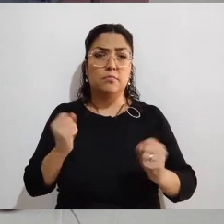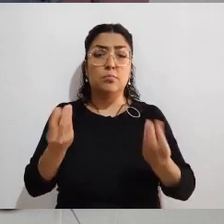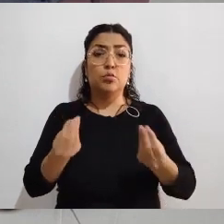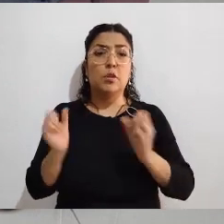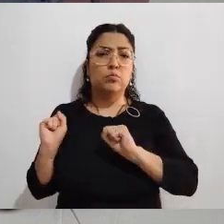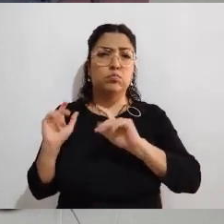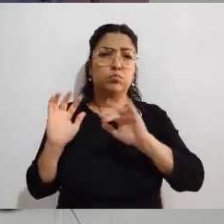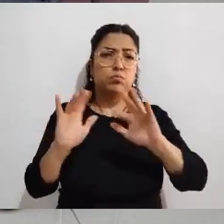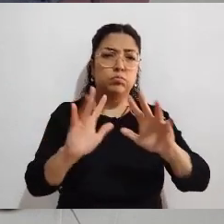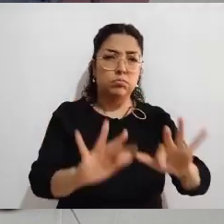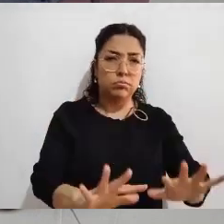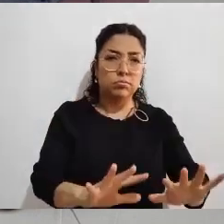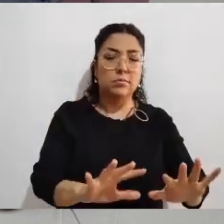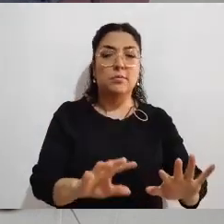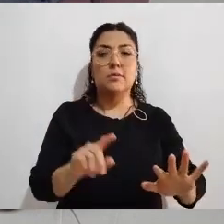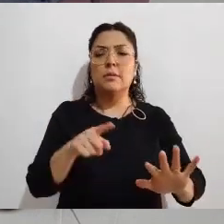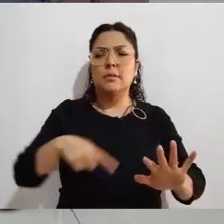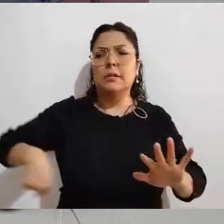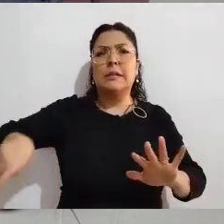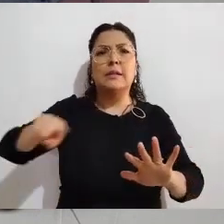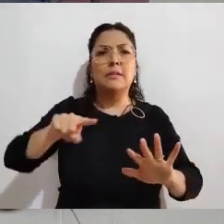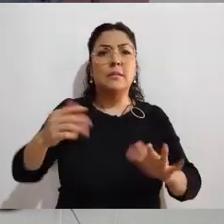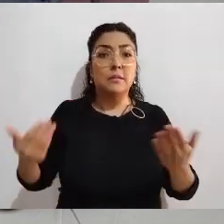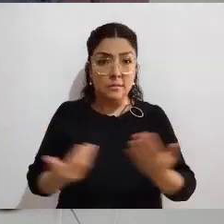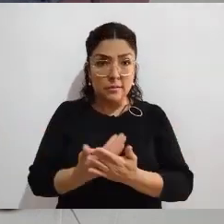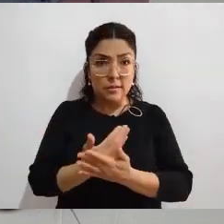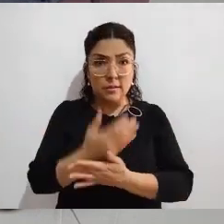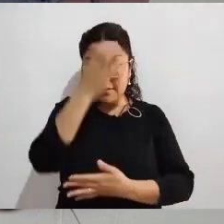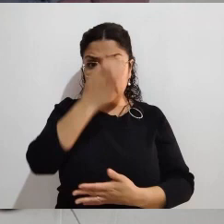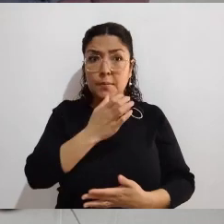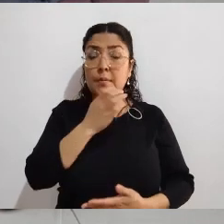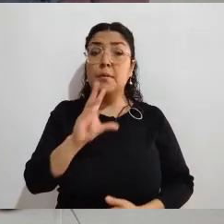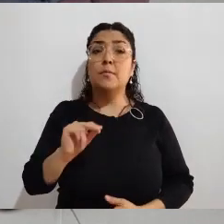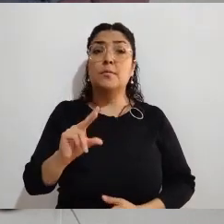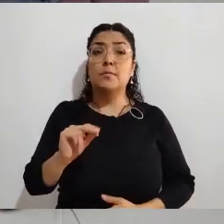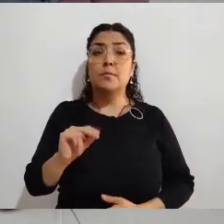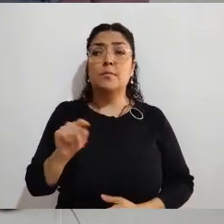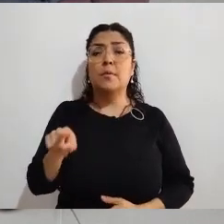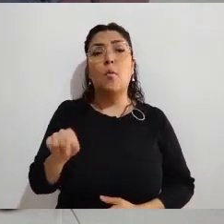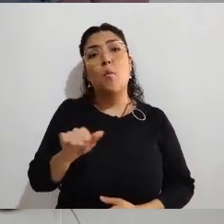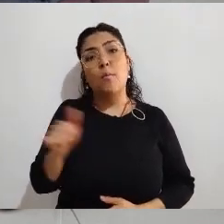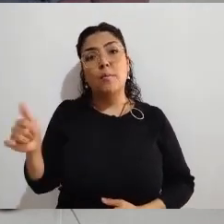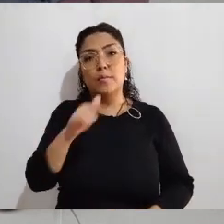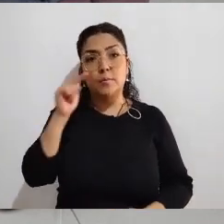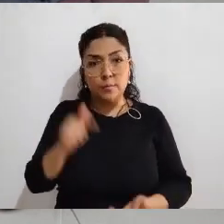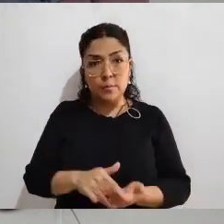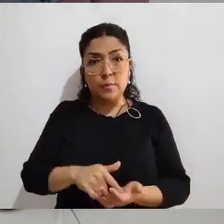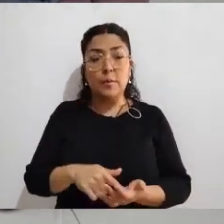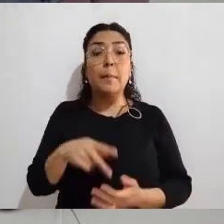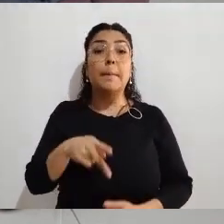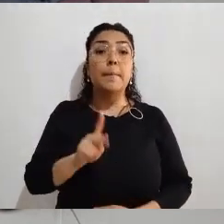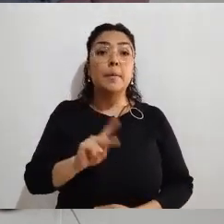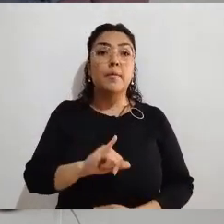no son de la ciudad, no son del Estado y no alcanzaron a tramitar su cambio de credencial de elector. Ya se les pasó el tiempo.